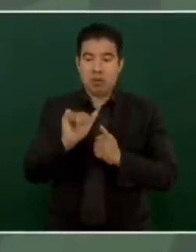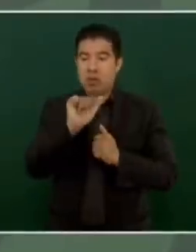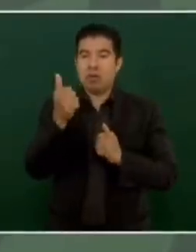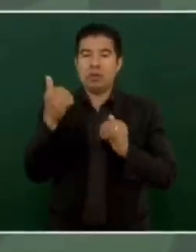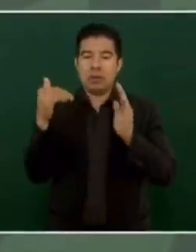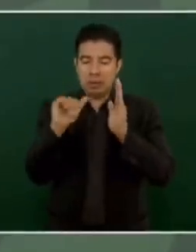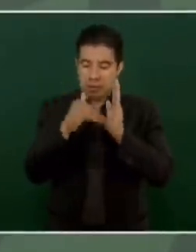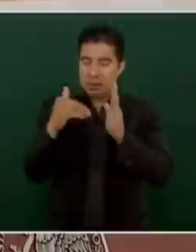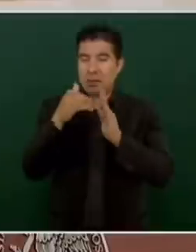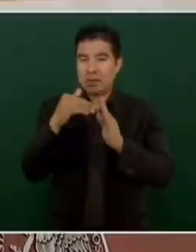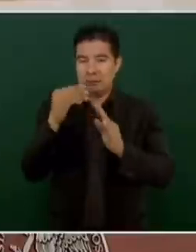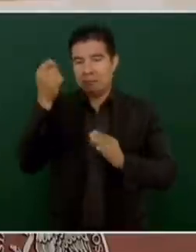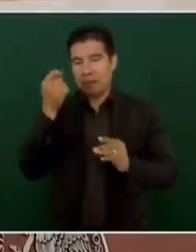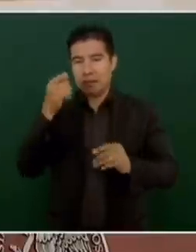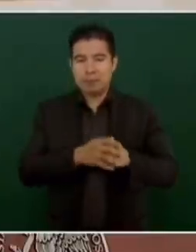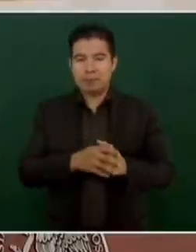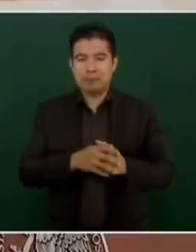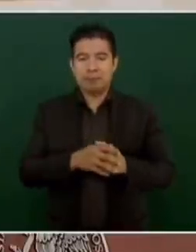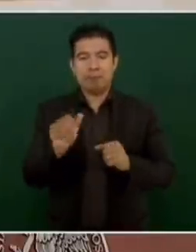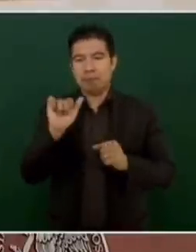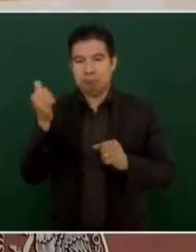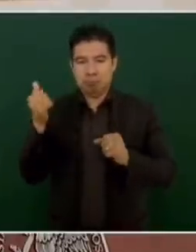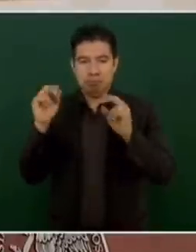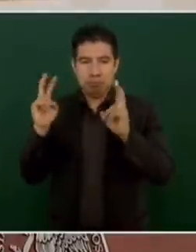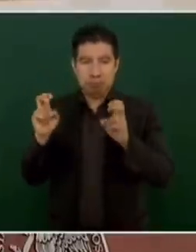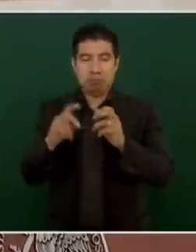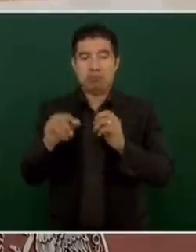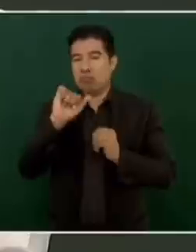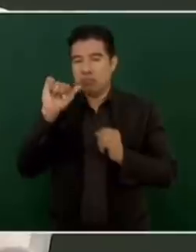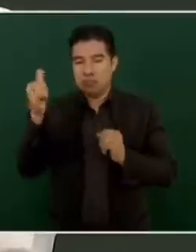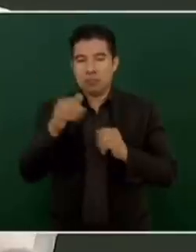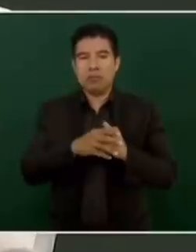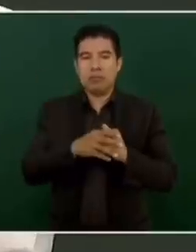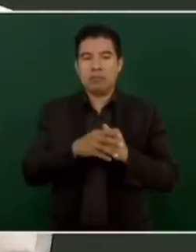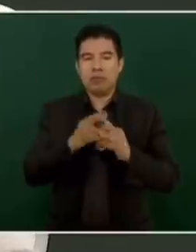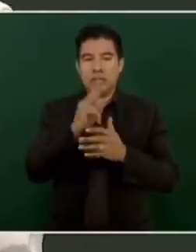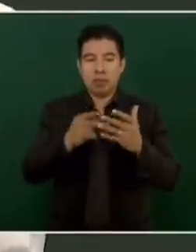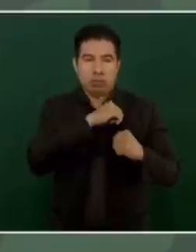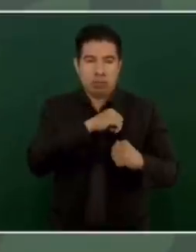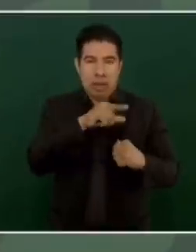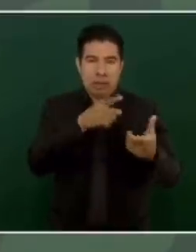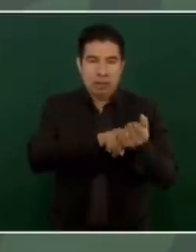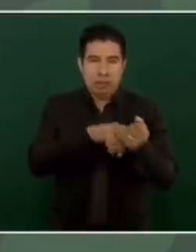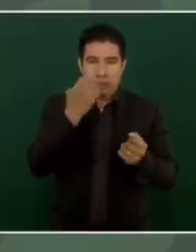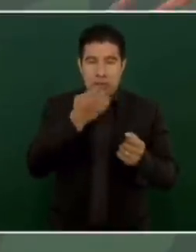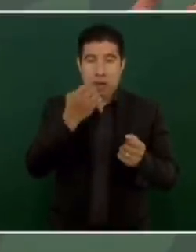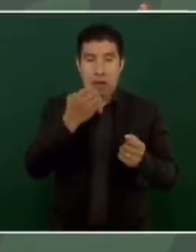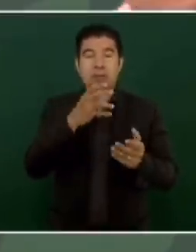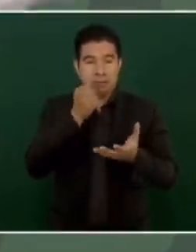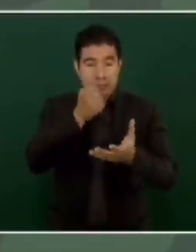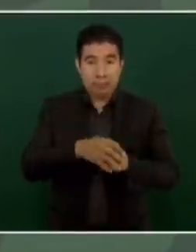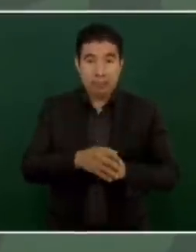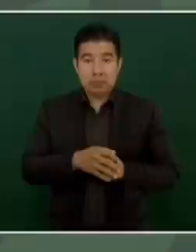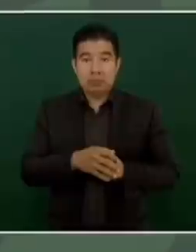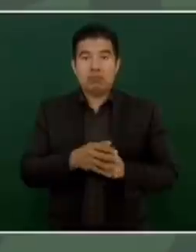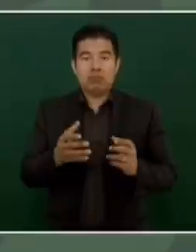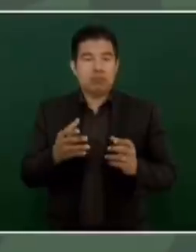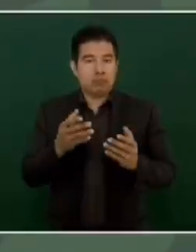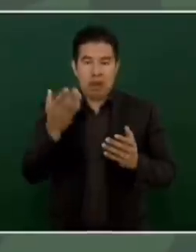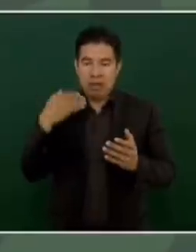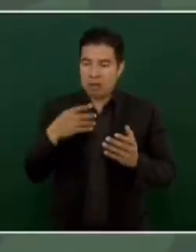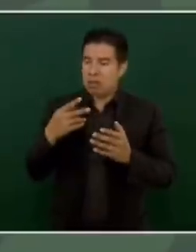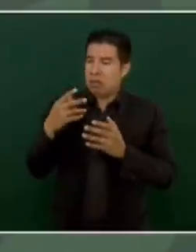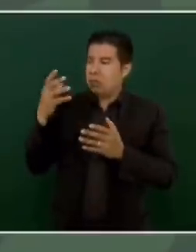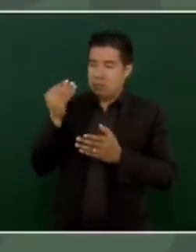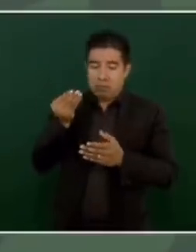y otra acción que es muy importante es el programa La Escuela es Nuestra. Ya no es como antes, era un programa que